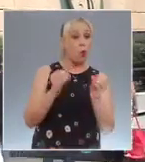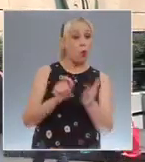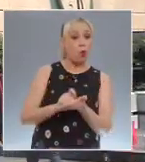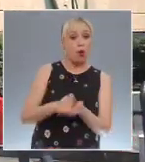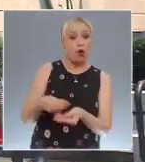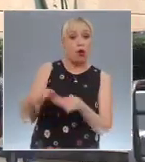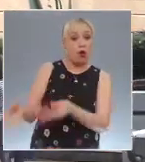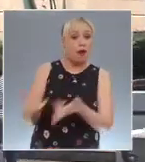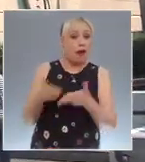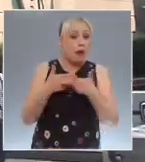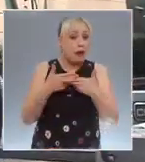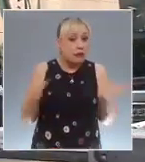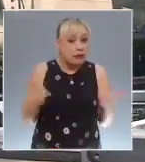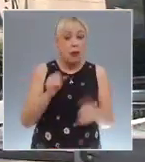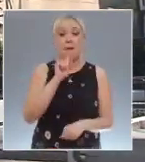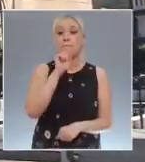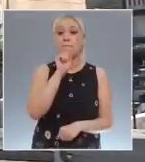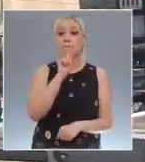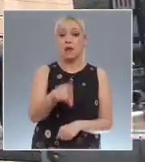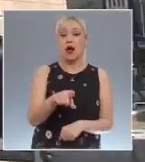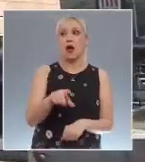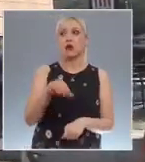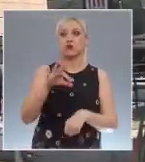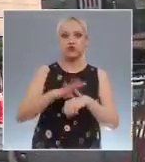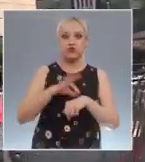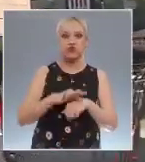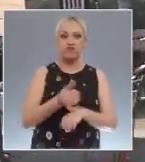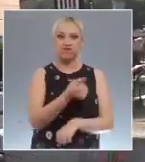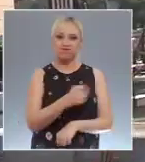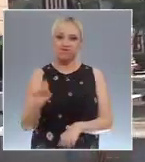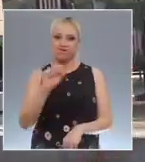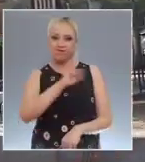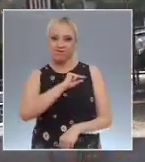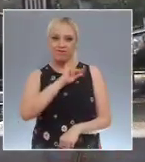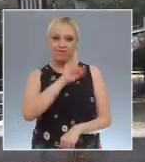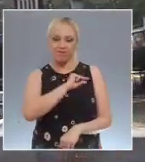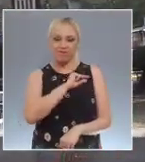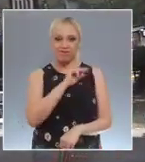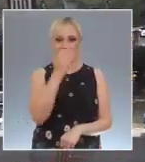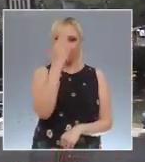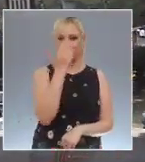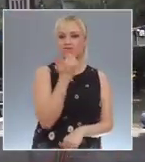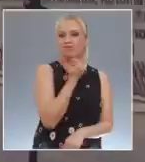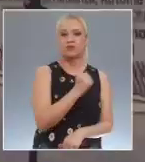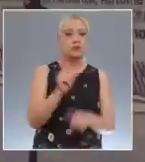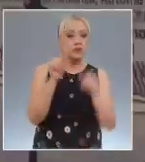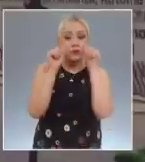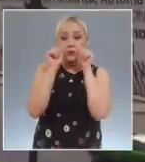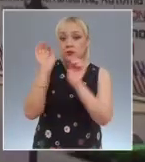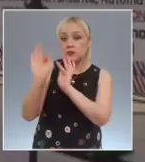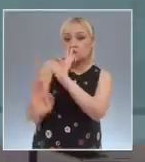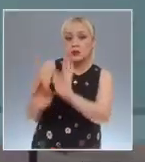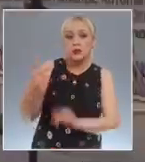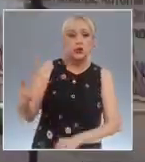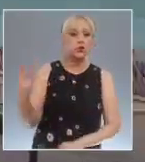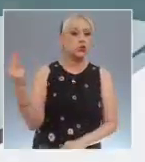para contar con personal médico capacitado que le brinde el tratamiento que requiere.